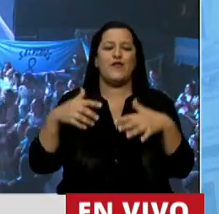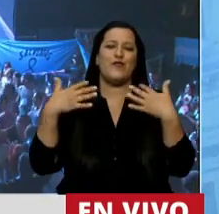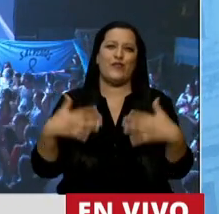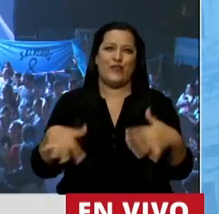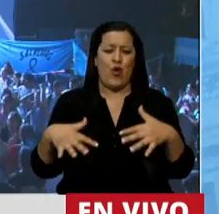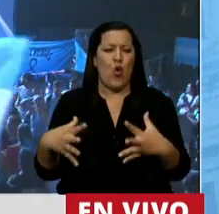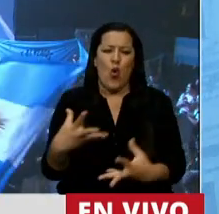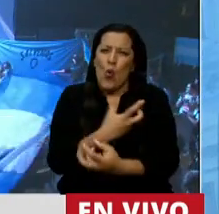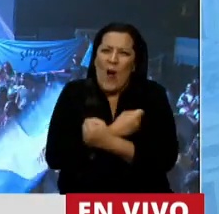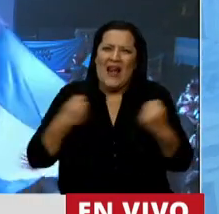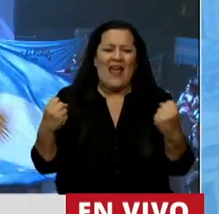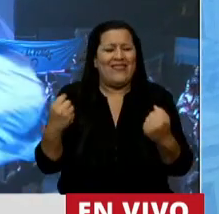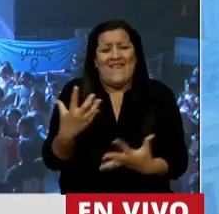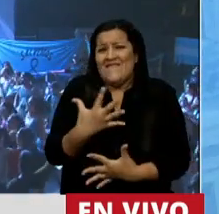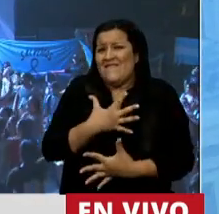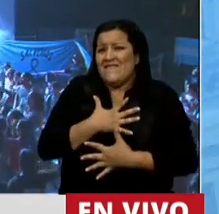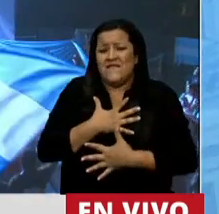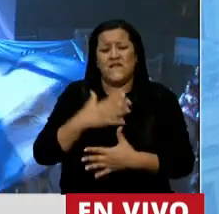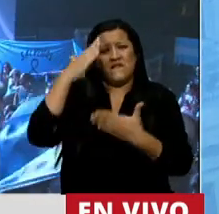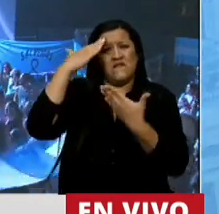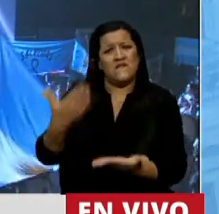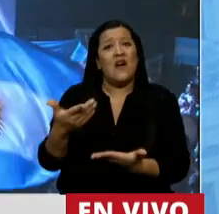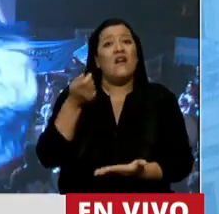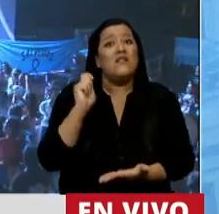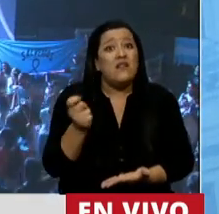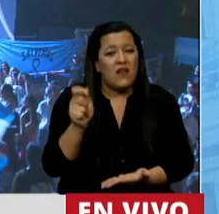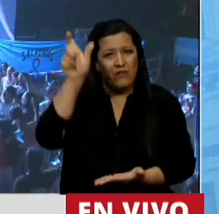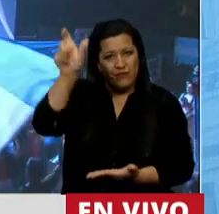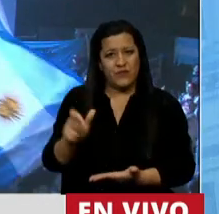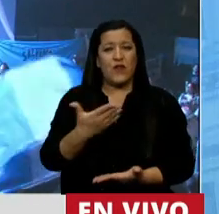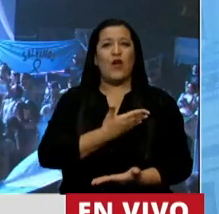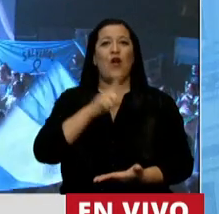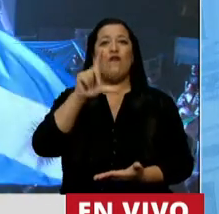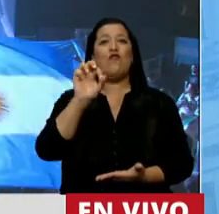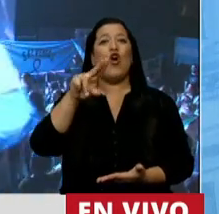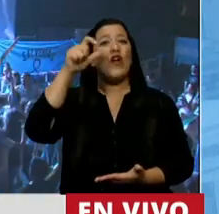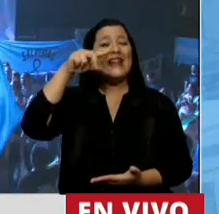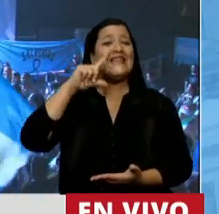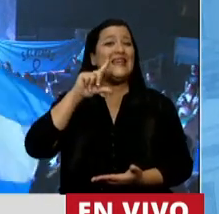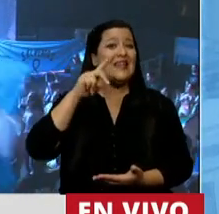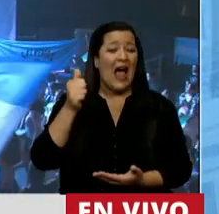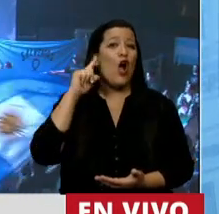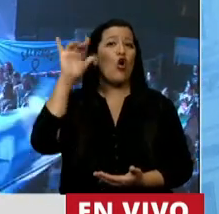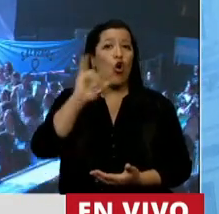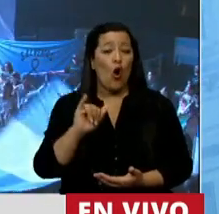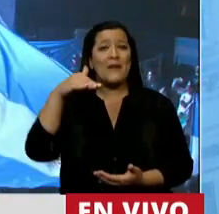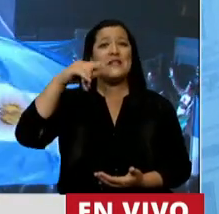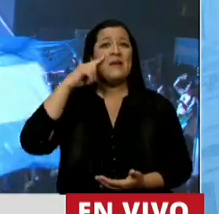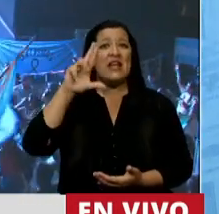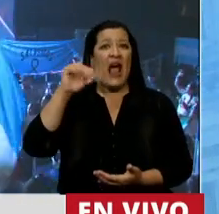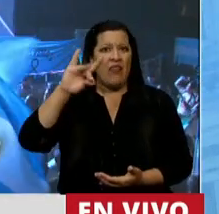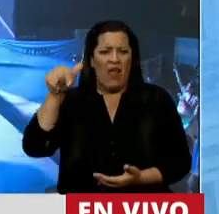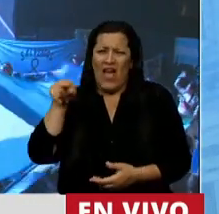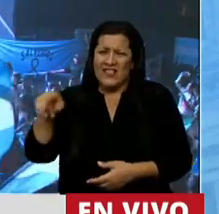valiente, querida y tan recordada como fue Florentina Gómez Miranda, que supo actuar en los tiempos más